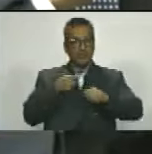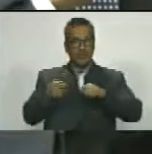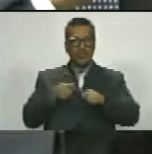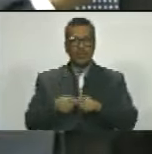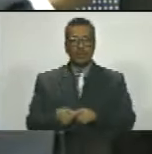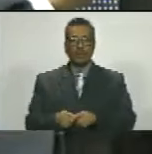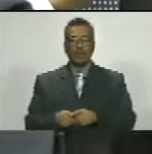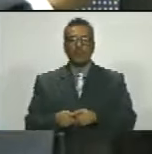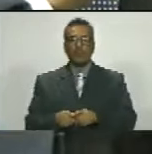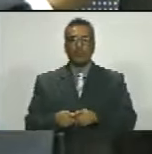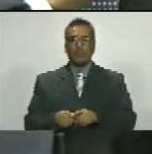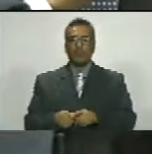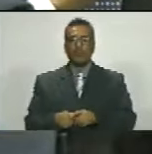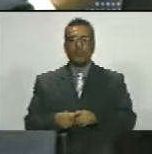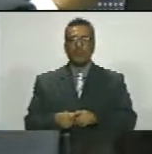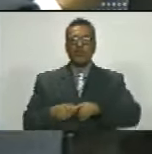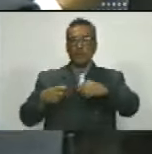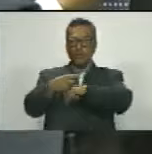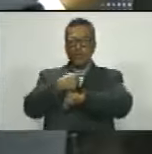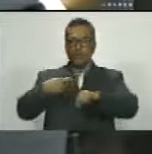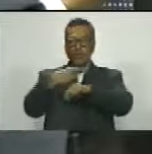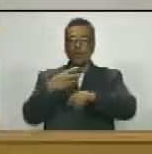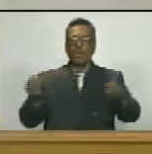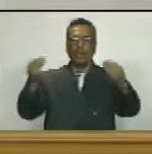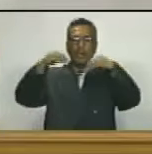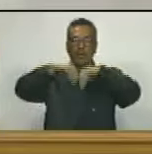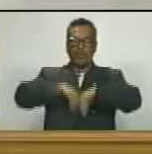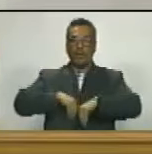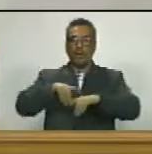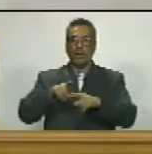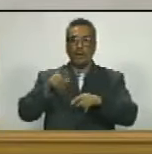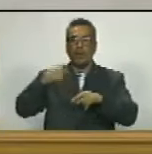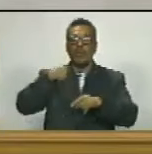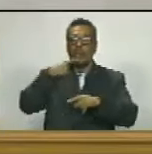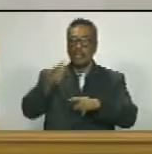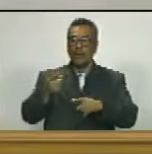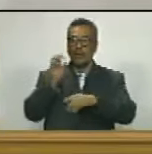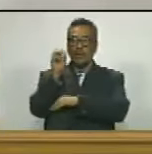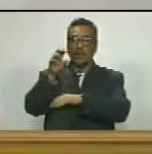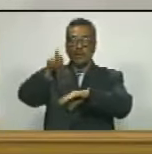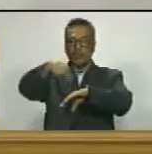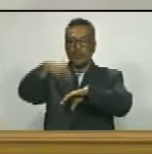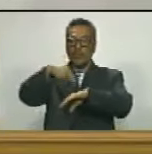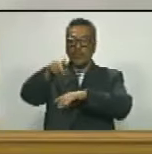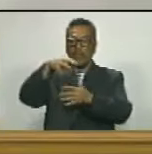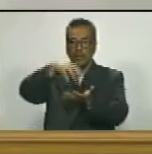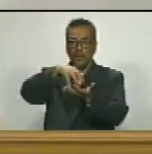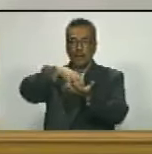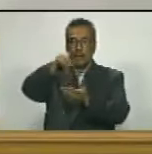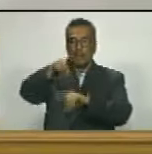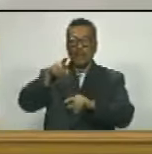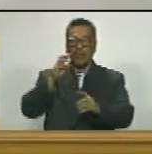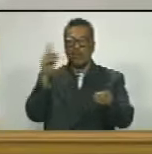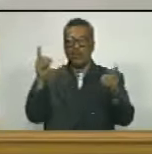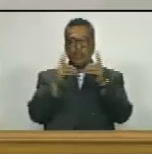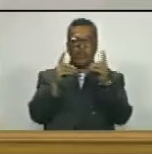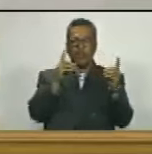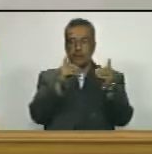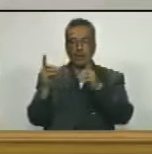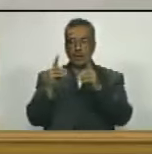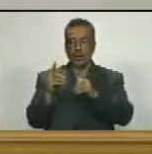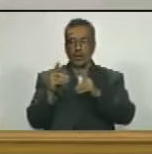en búsqueda de acuerdos que para eso es el parlamento en discusiones